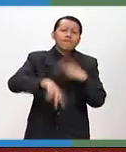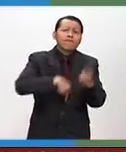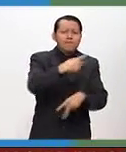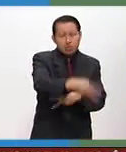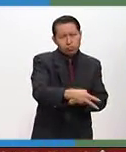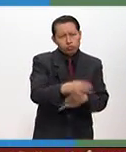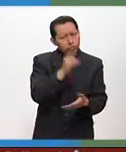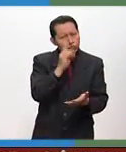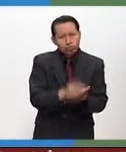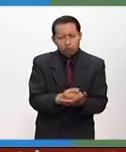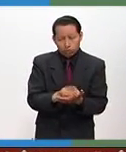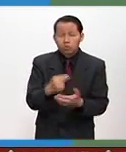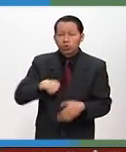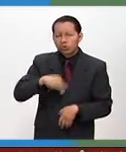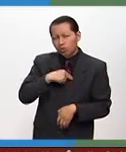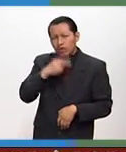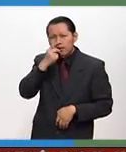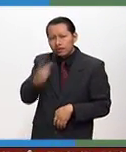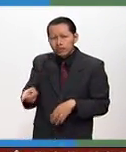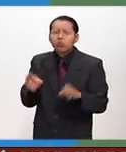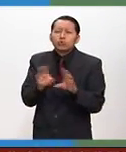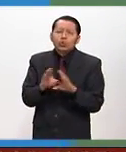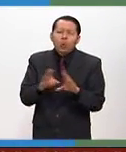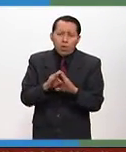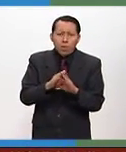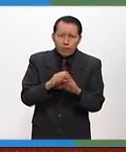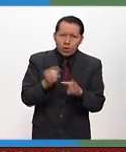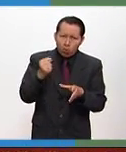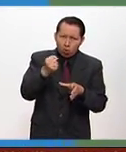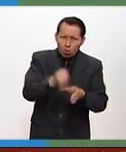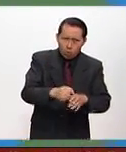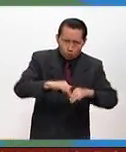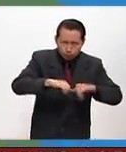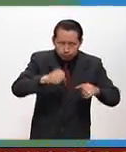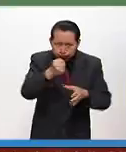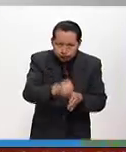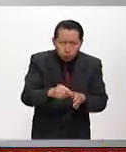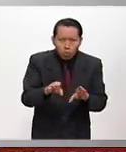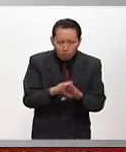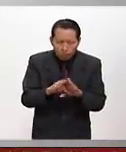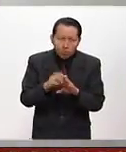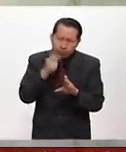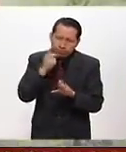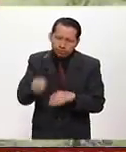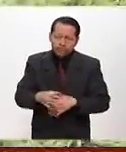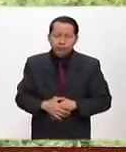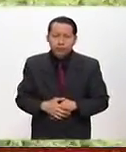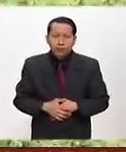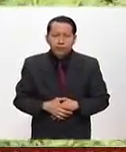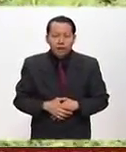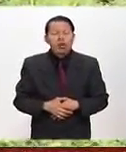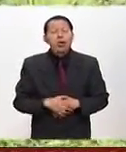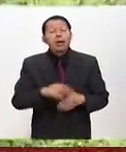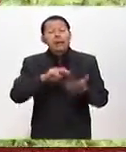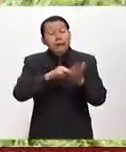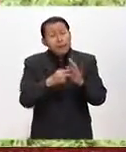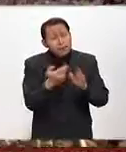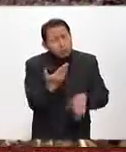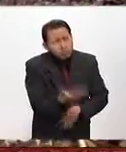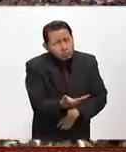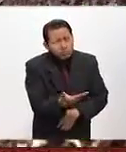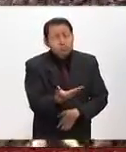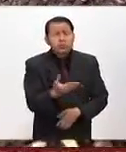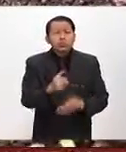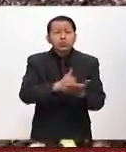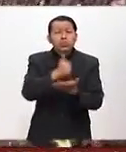Nosotros le decimos, le damos una instrucción de cómo plantar. A ver, ingeniero, la Ciudad de México, así como está, con todos sus